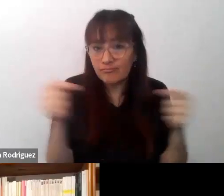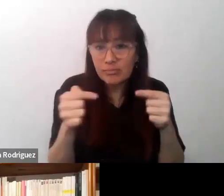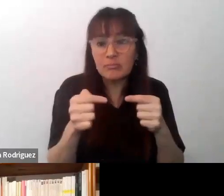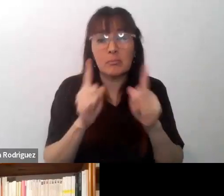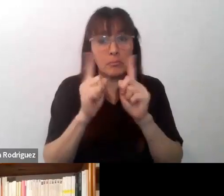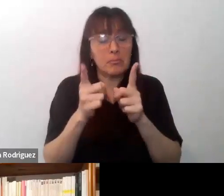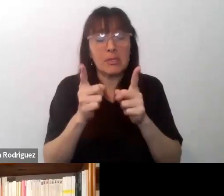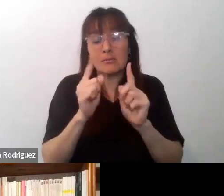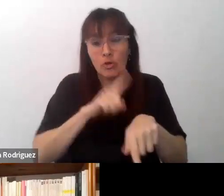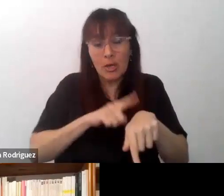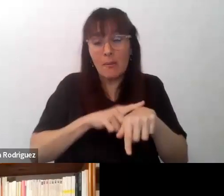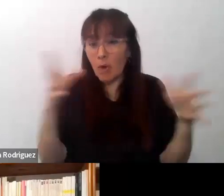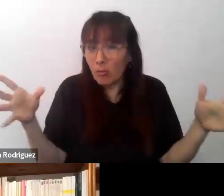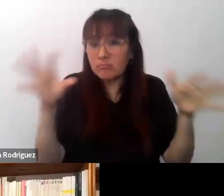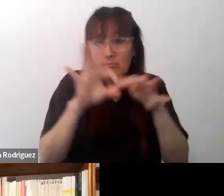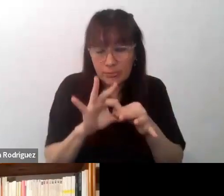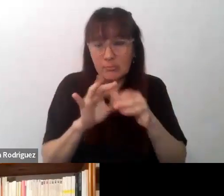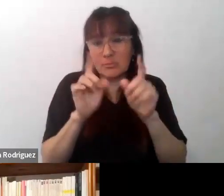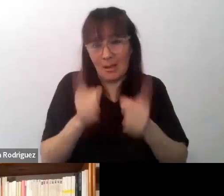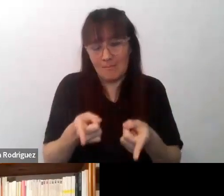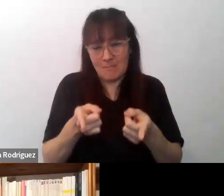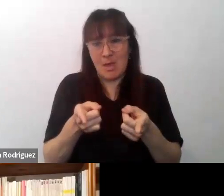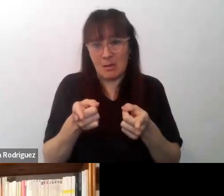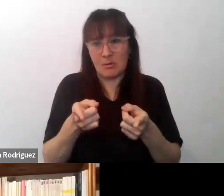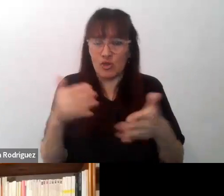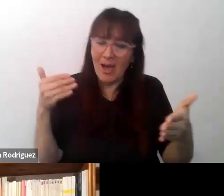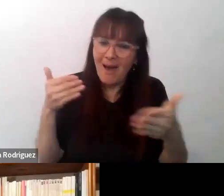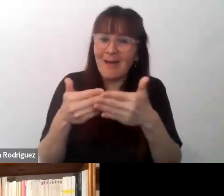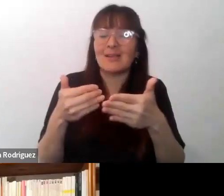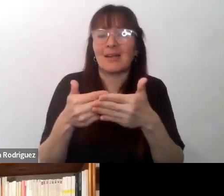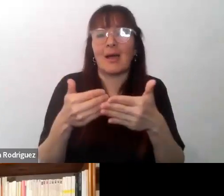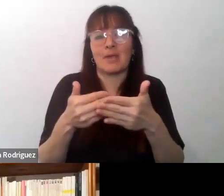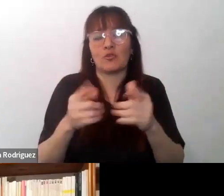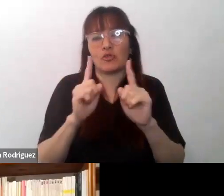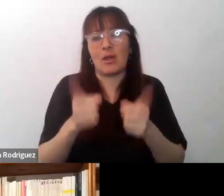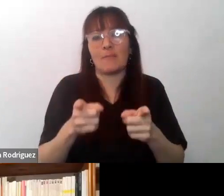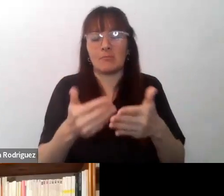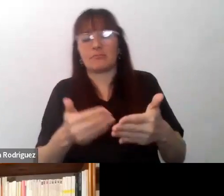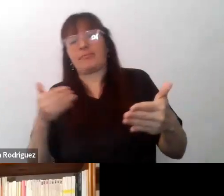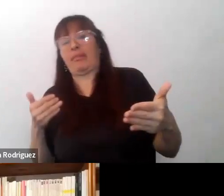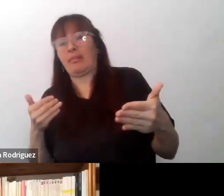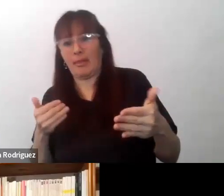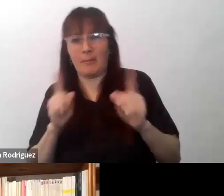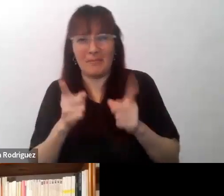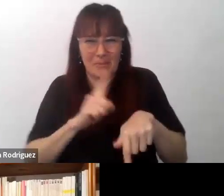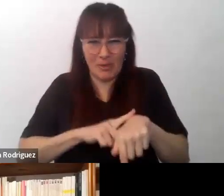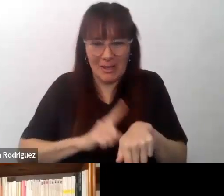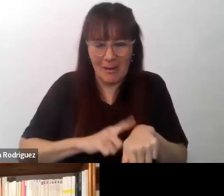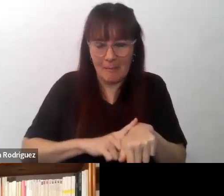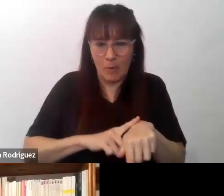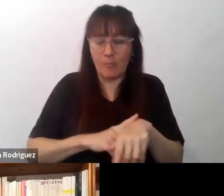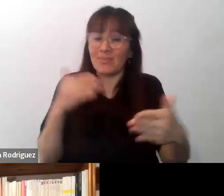complementarios. Es decir, el acercamiento y el rechazo. El